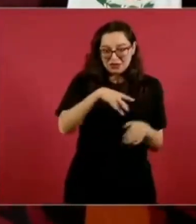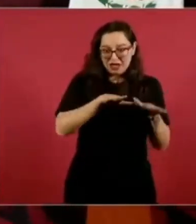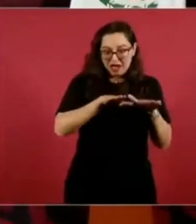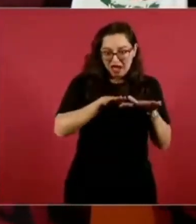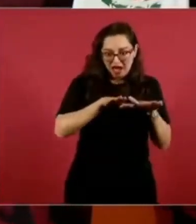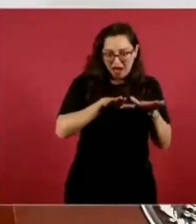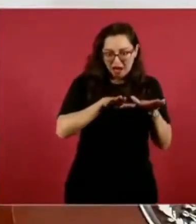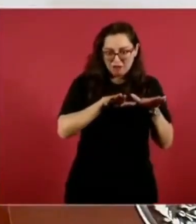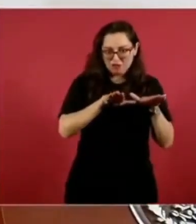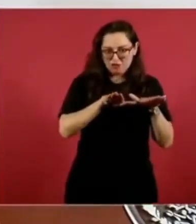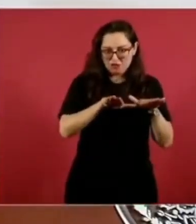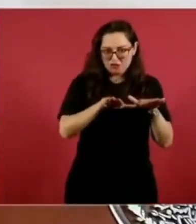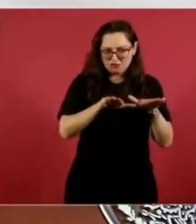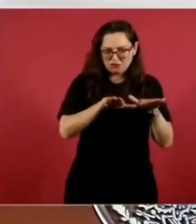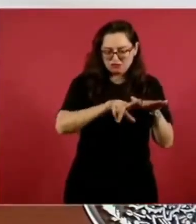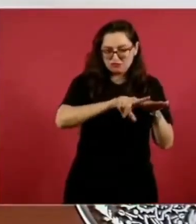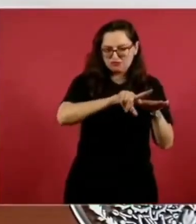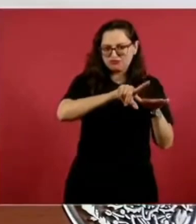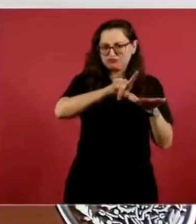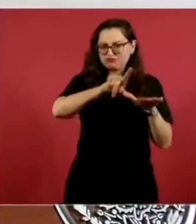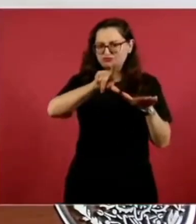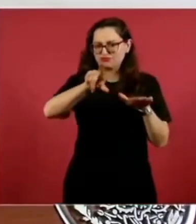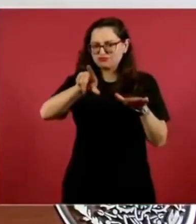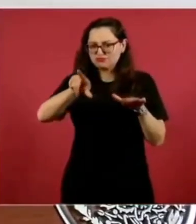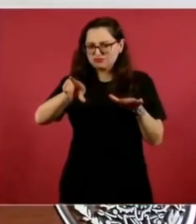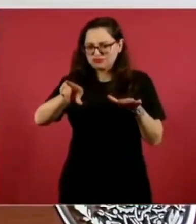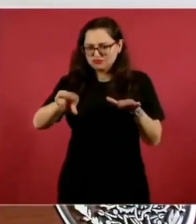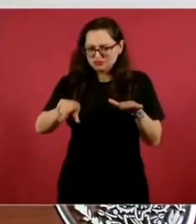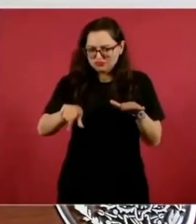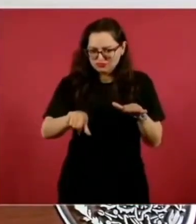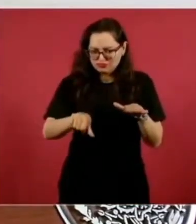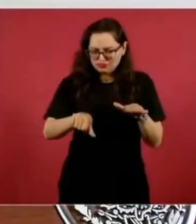es la Cessna.